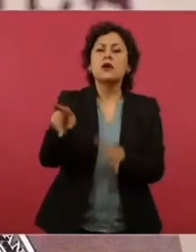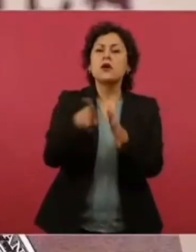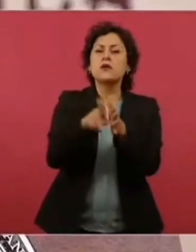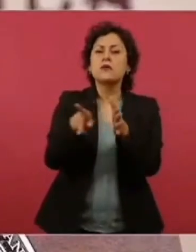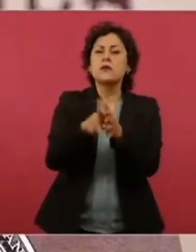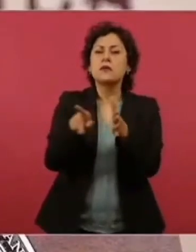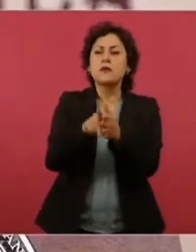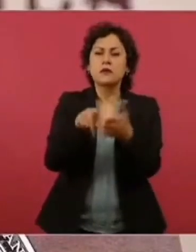llegada. Gracias.